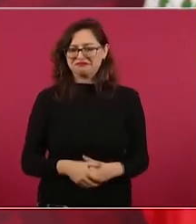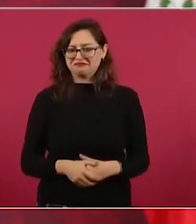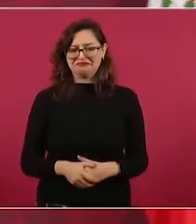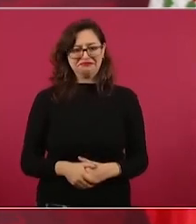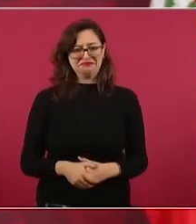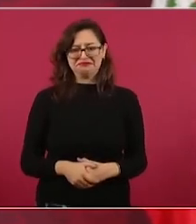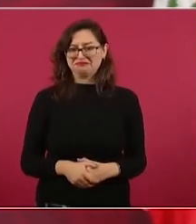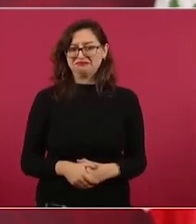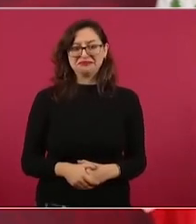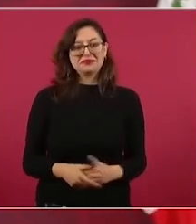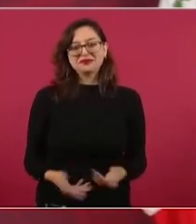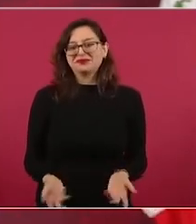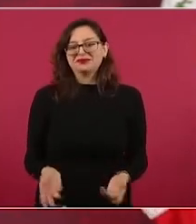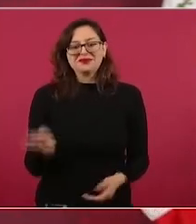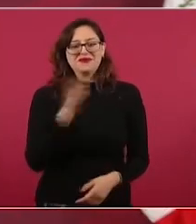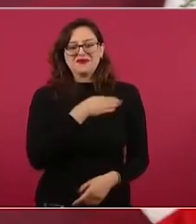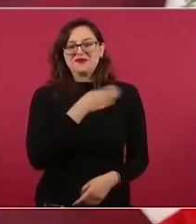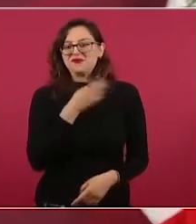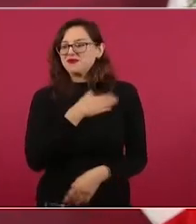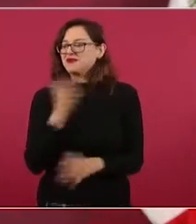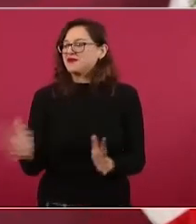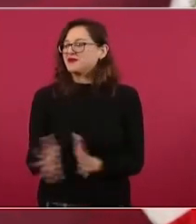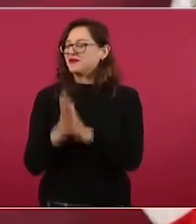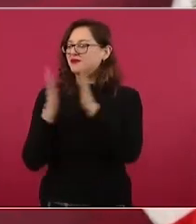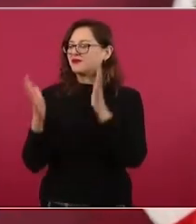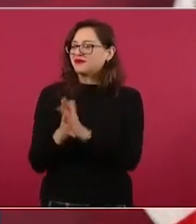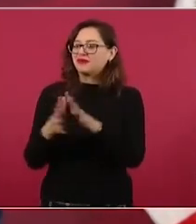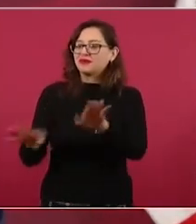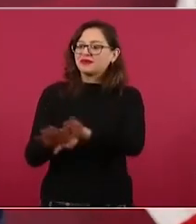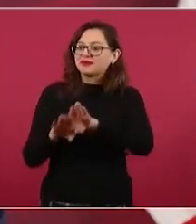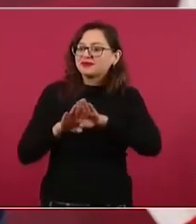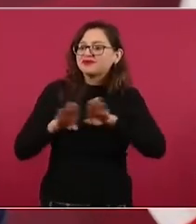cuando es el pueblo el que elige libremente